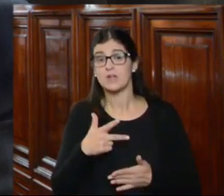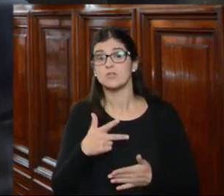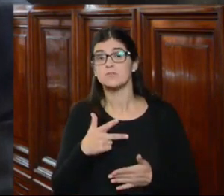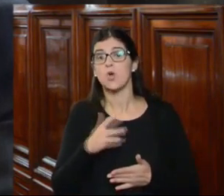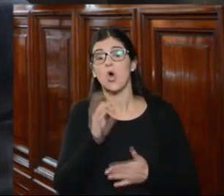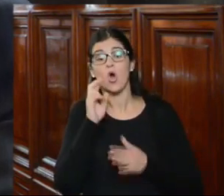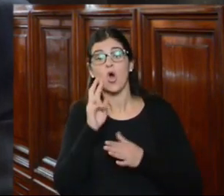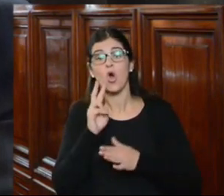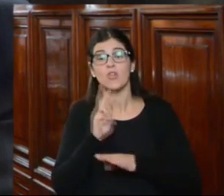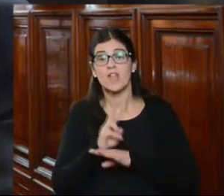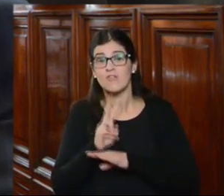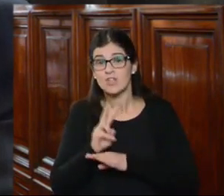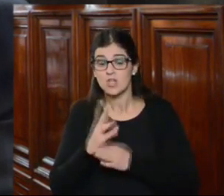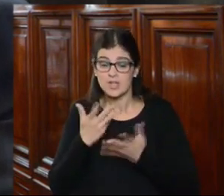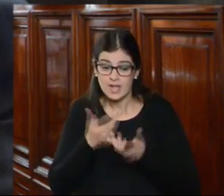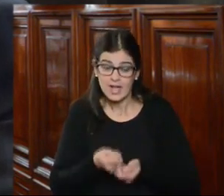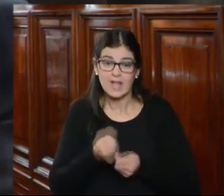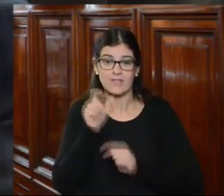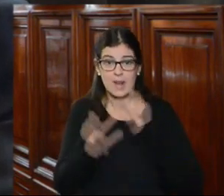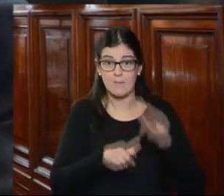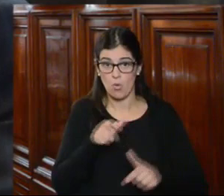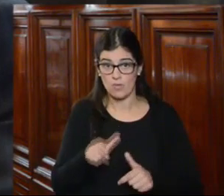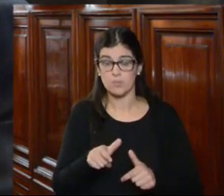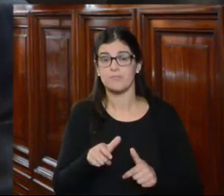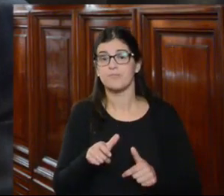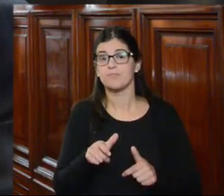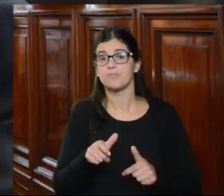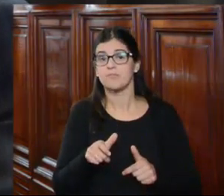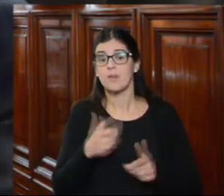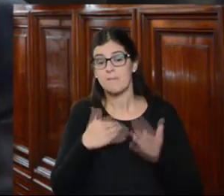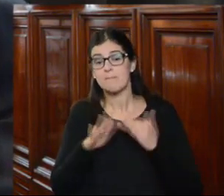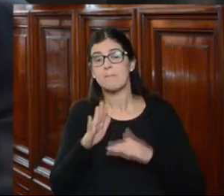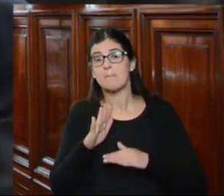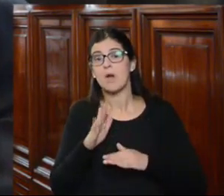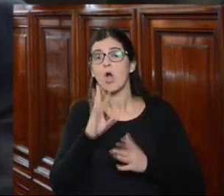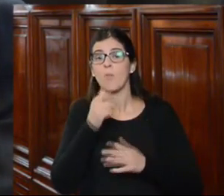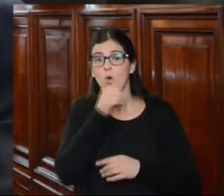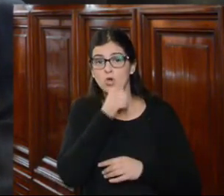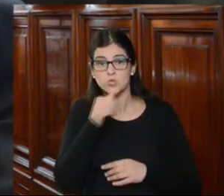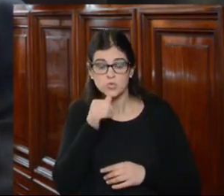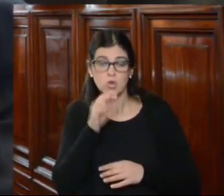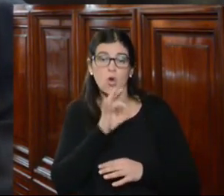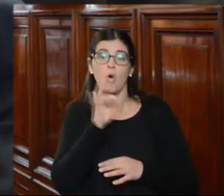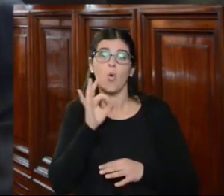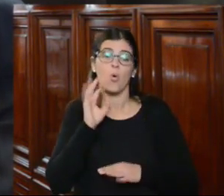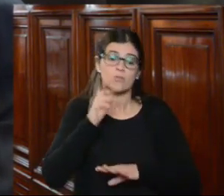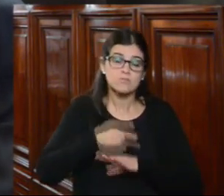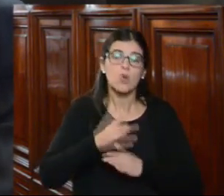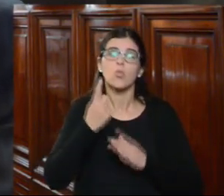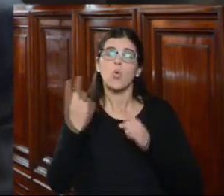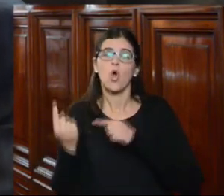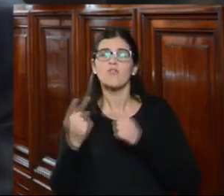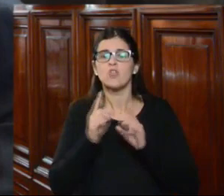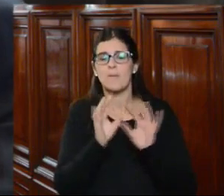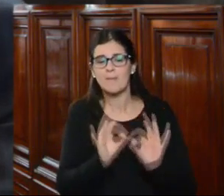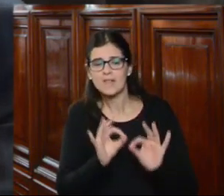defensoría del pueblo más allá de una toma de posición una resolución o un análisis de un conflicto